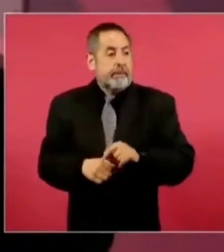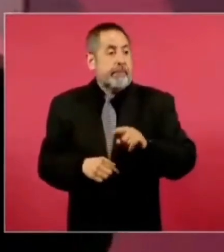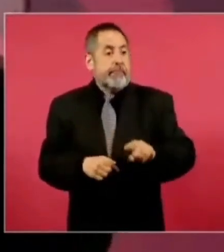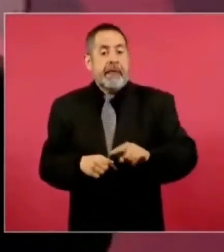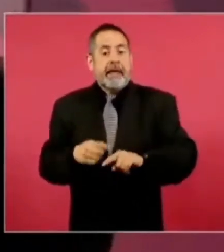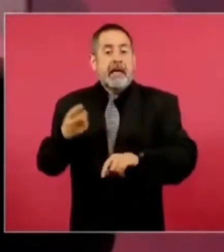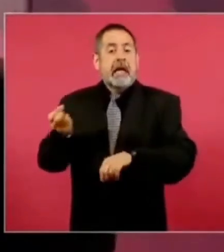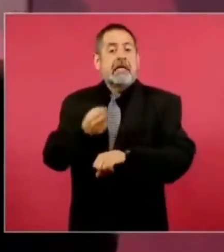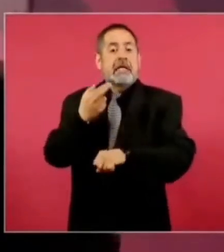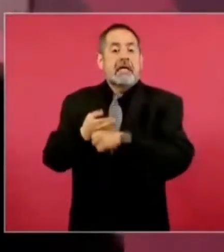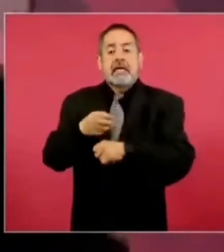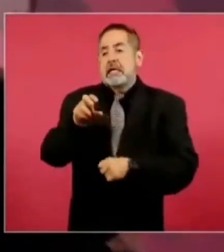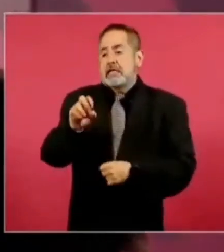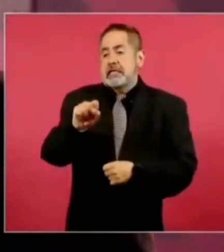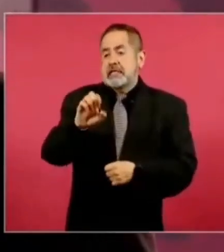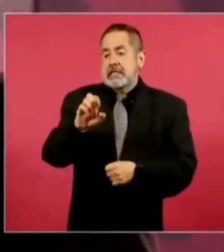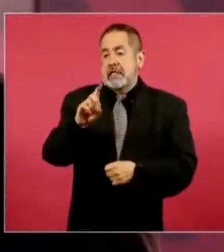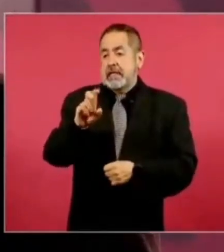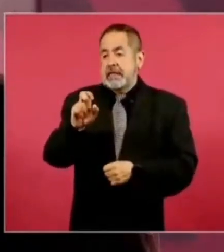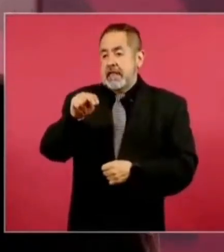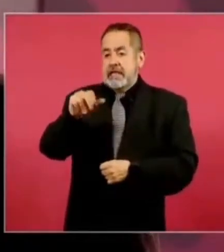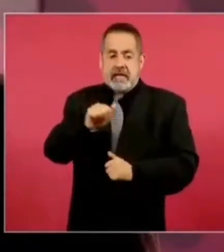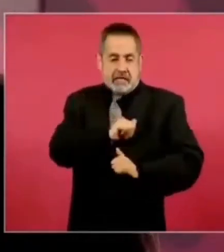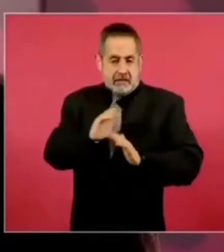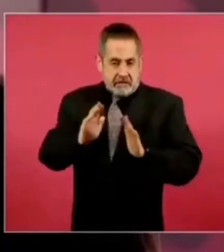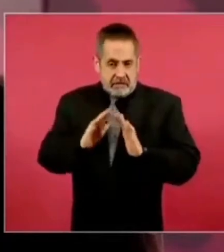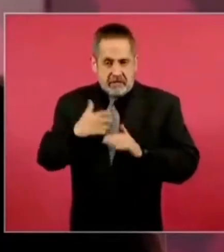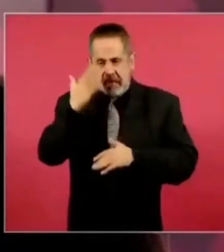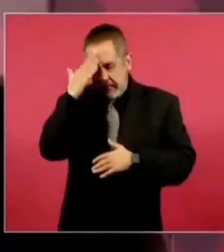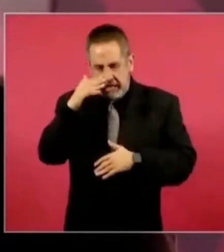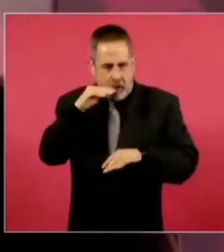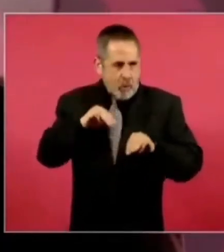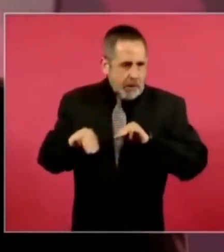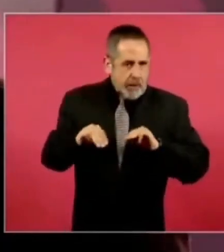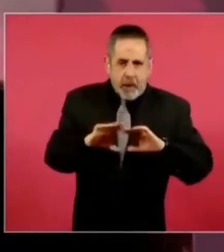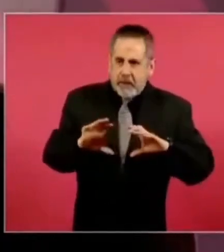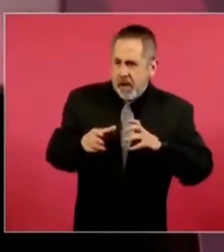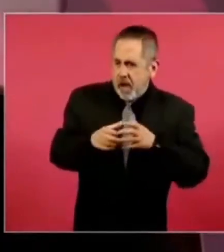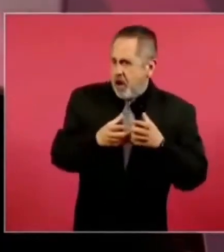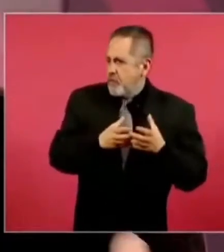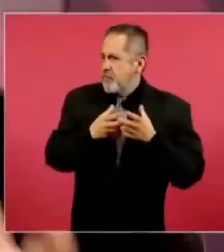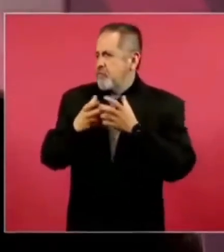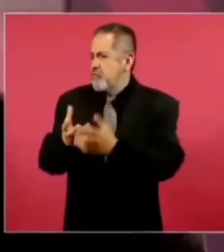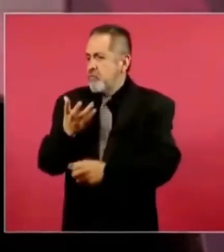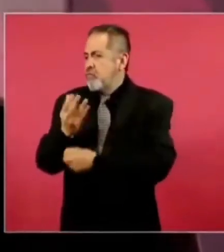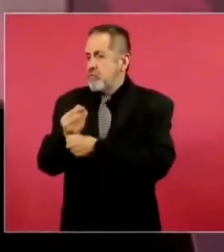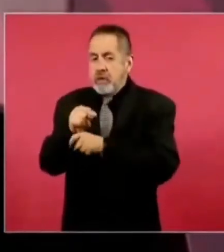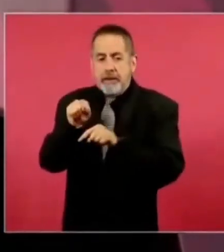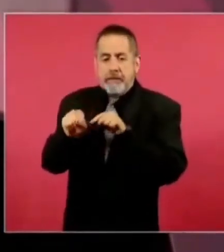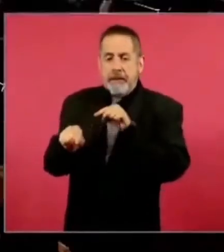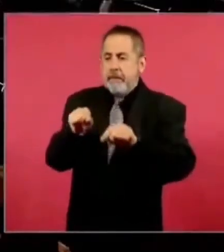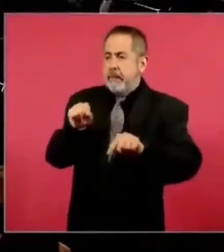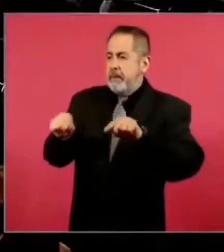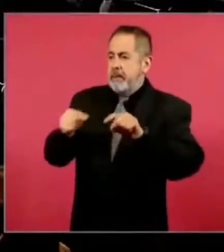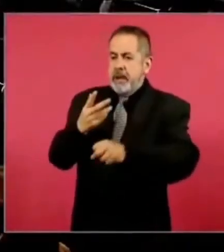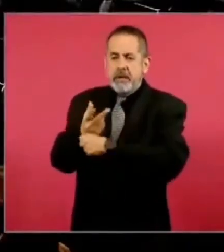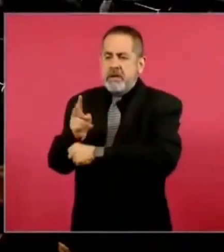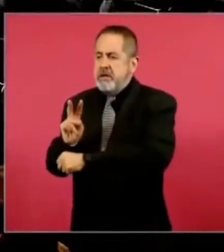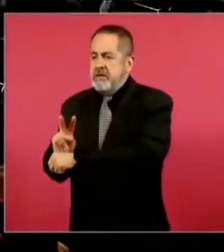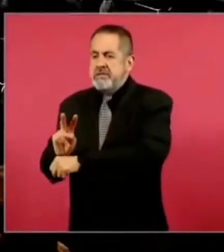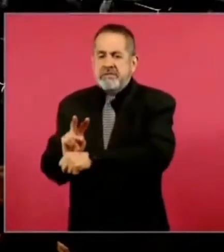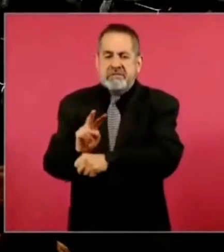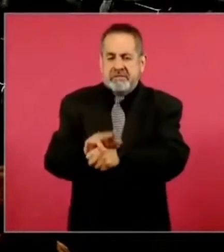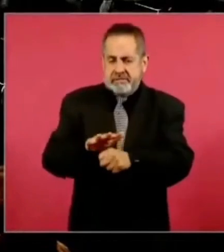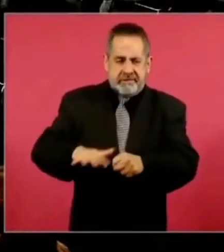defensa está actuando para reforzar la seguridad en el Estado.